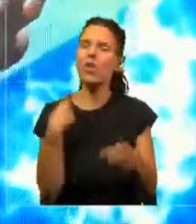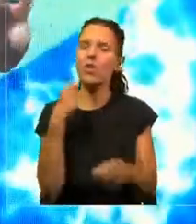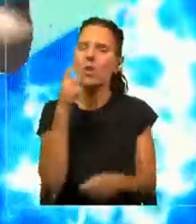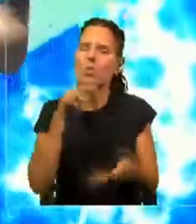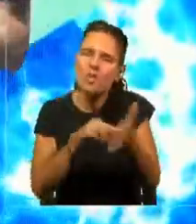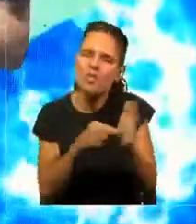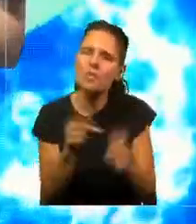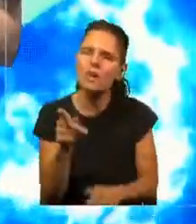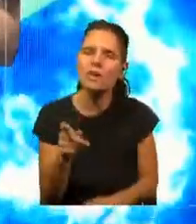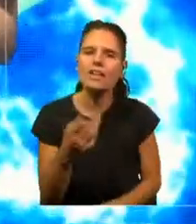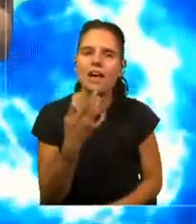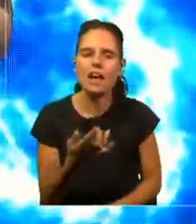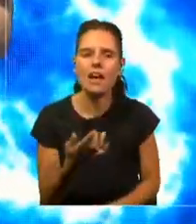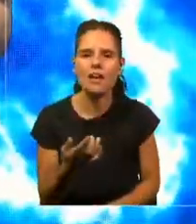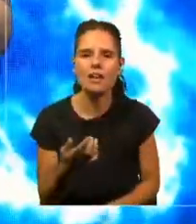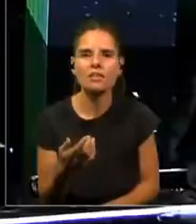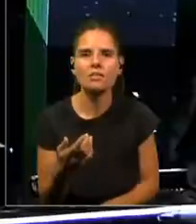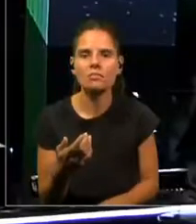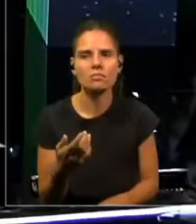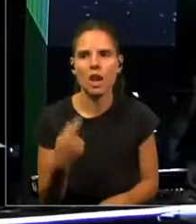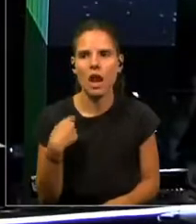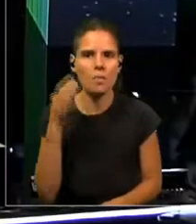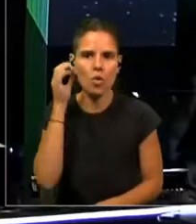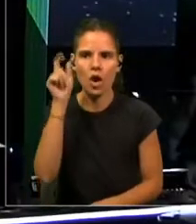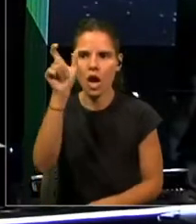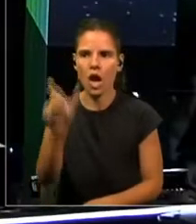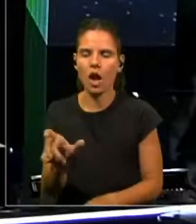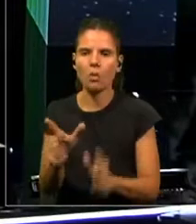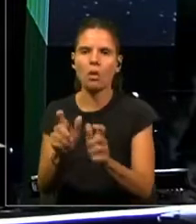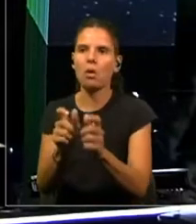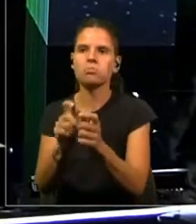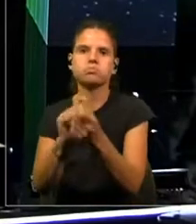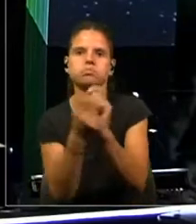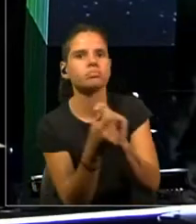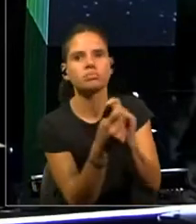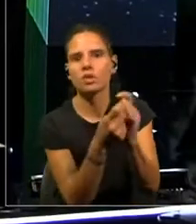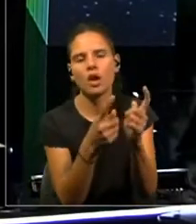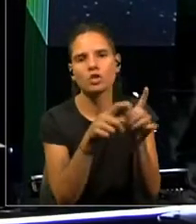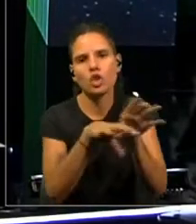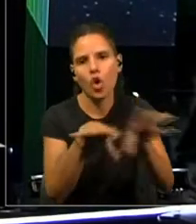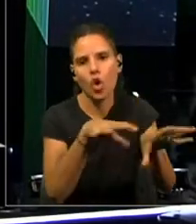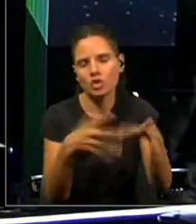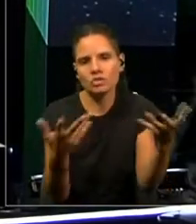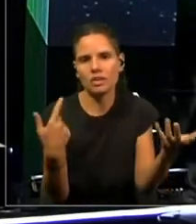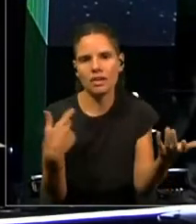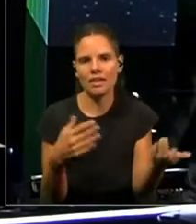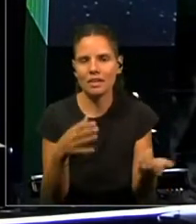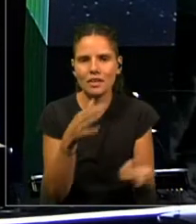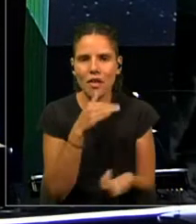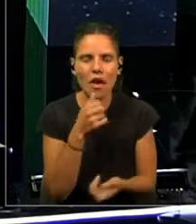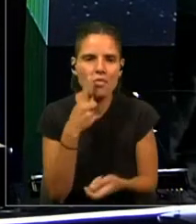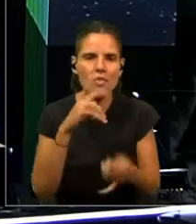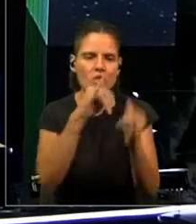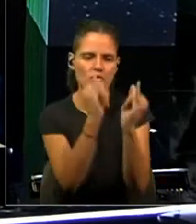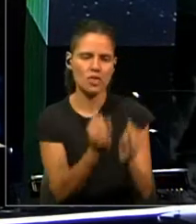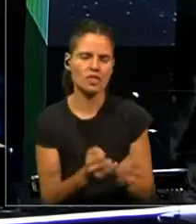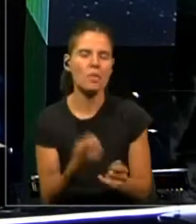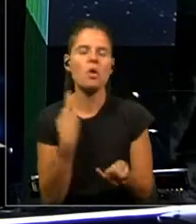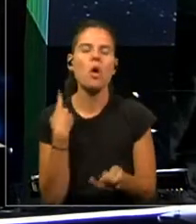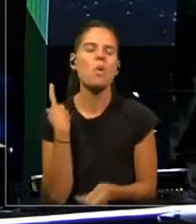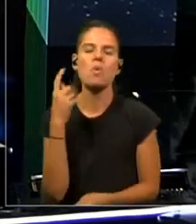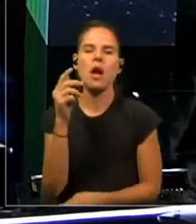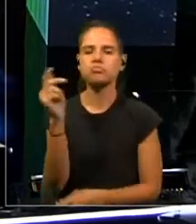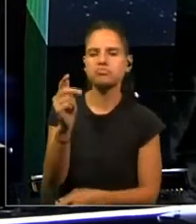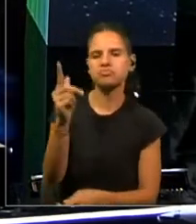acá de que objetiviza a la mujer. No hay un diseño más que para, hagamos una muñeca